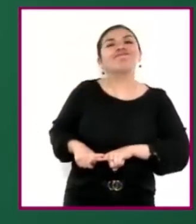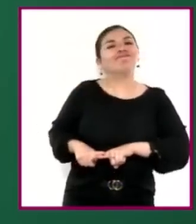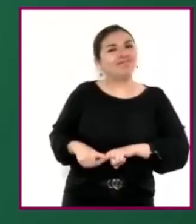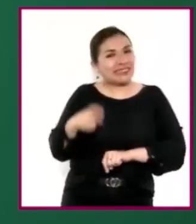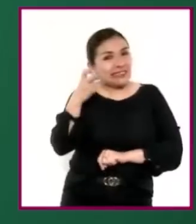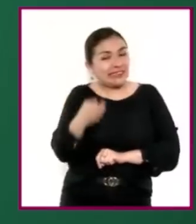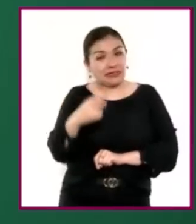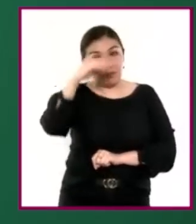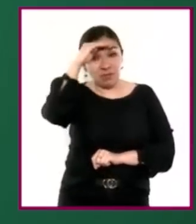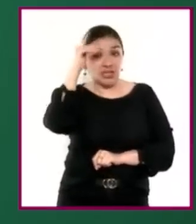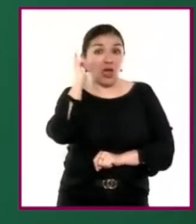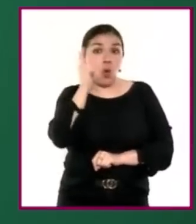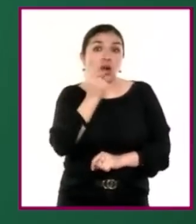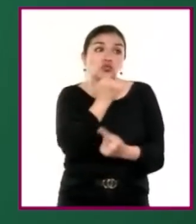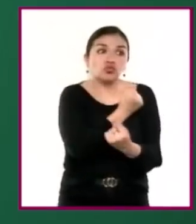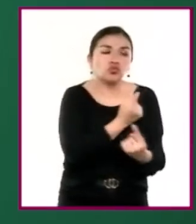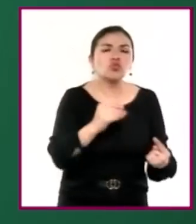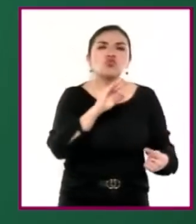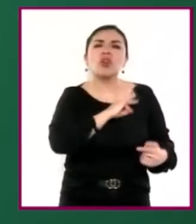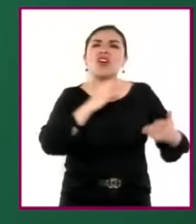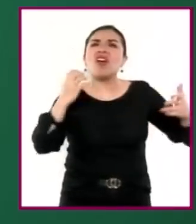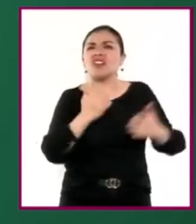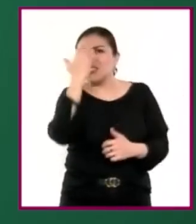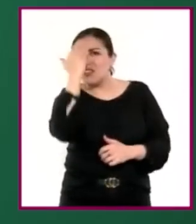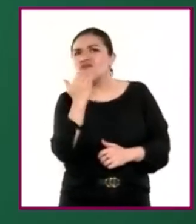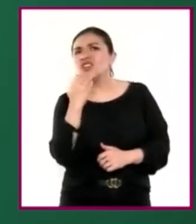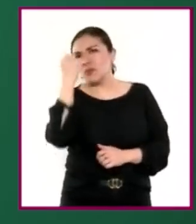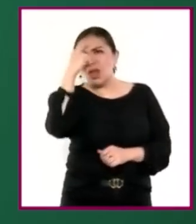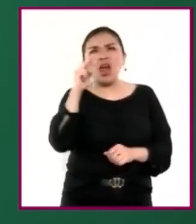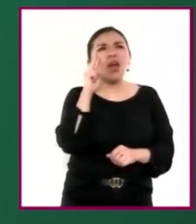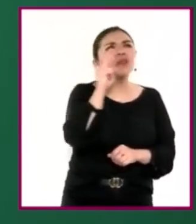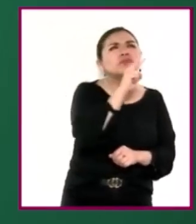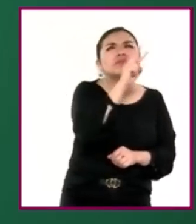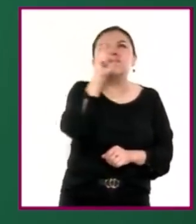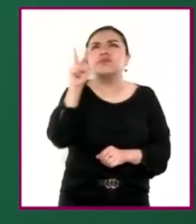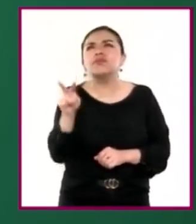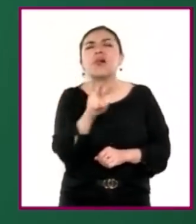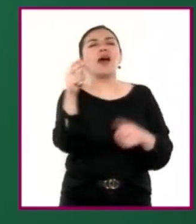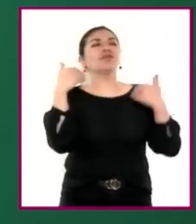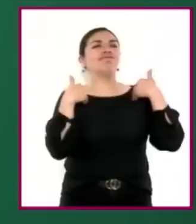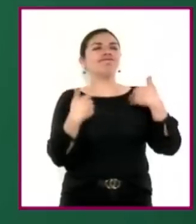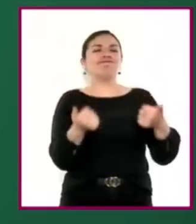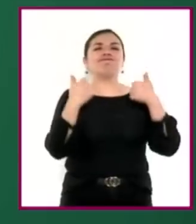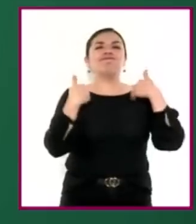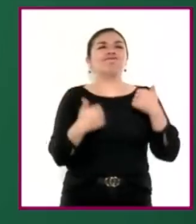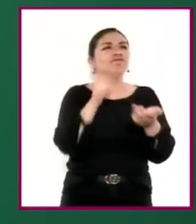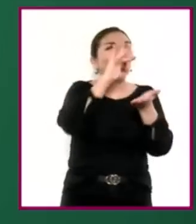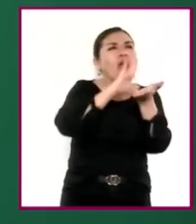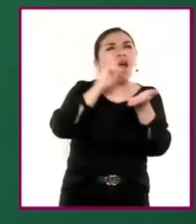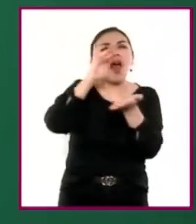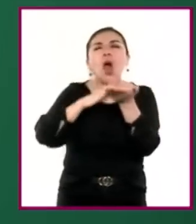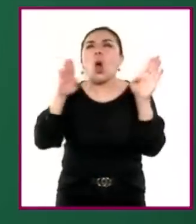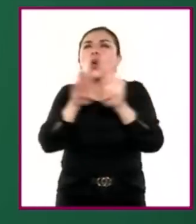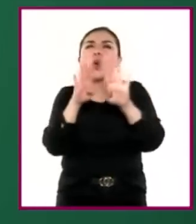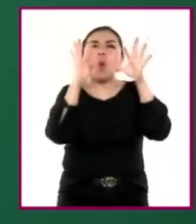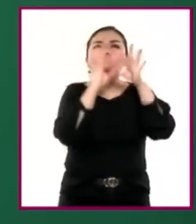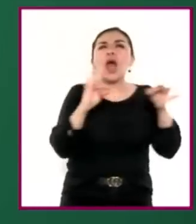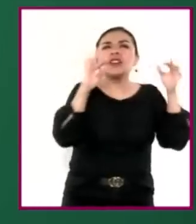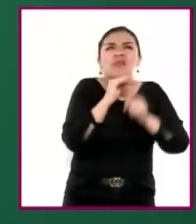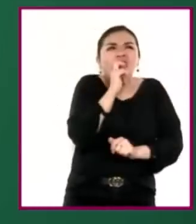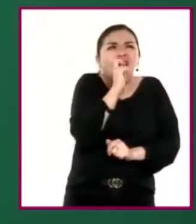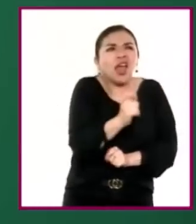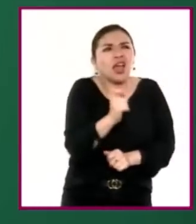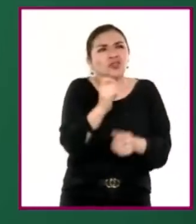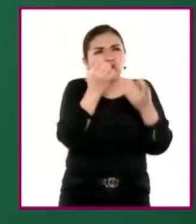esta manera, se espera que niñas y niños desarrollen habilidades para observar, comprender y explicar las relaciones